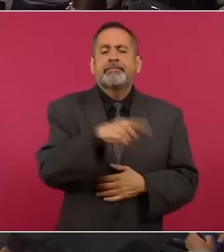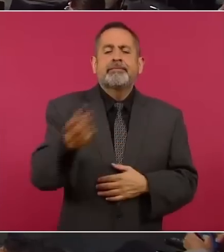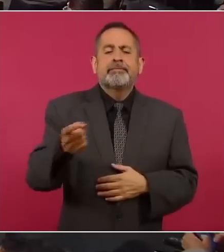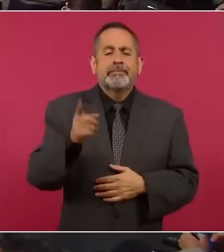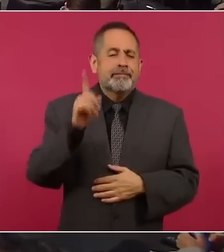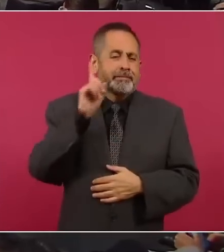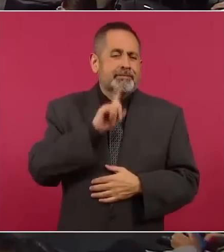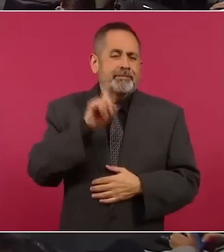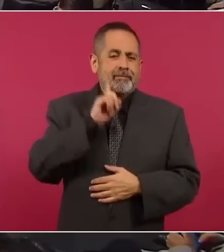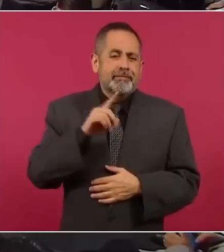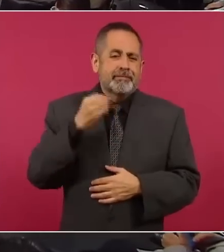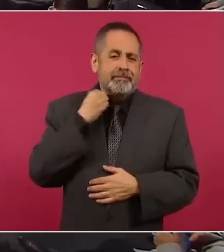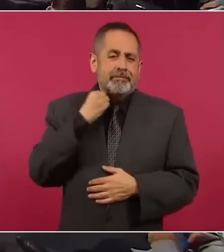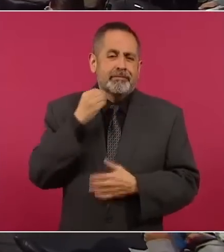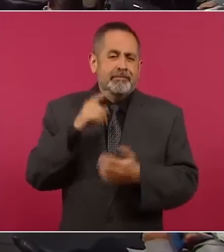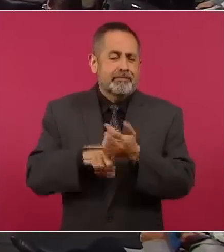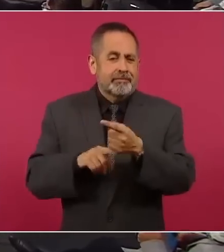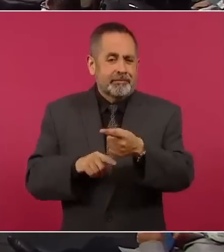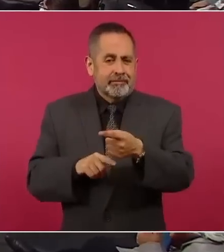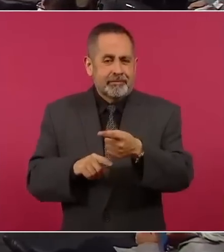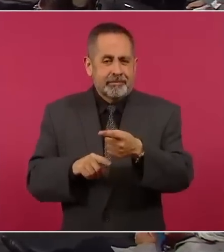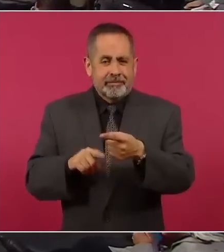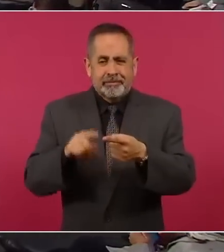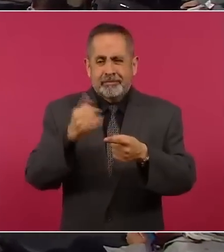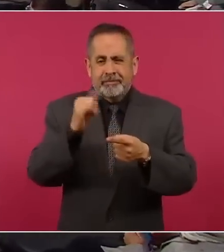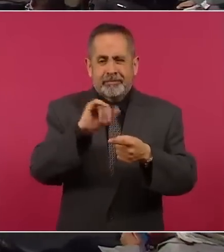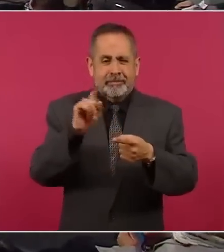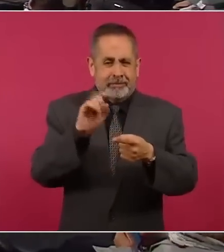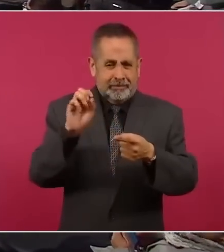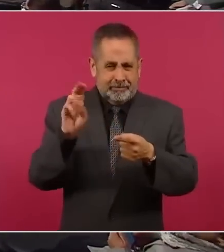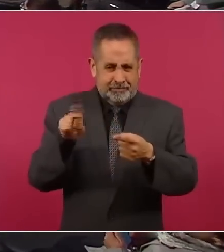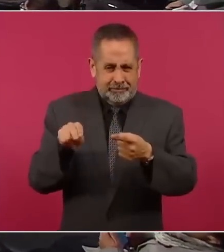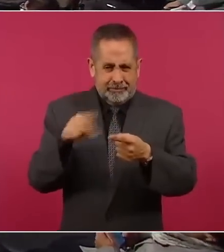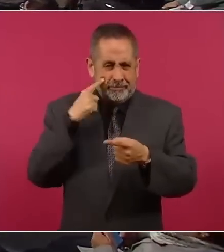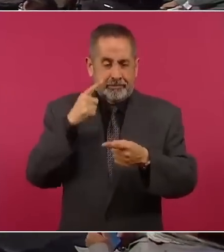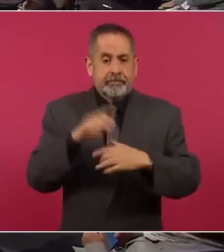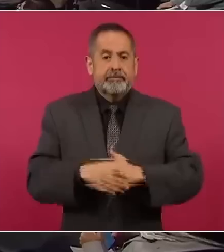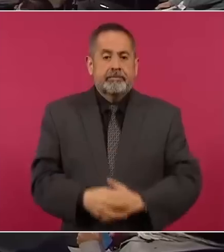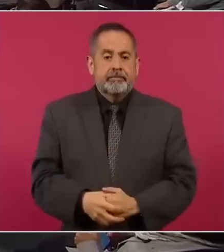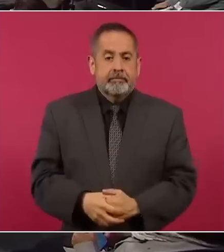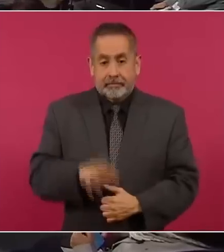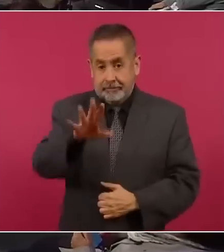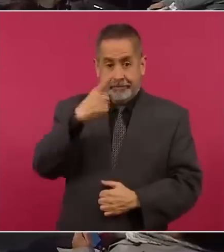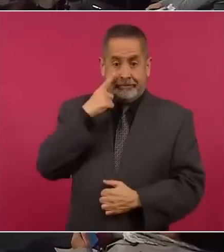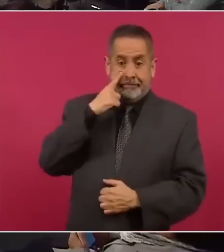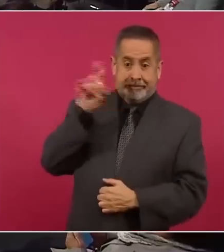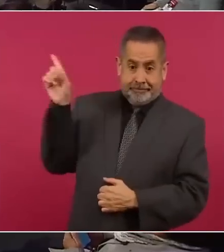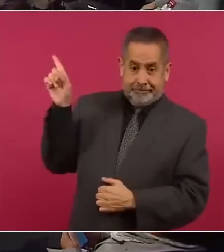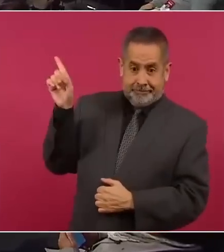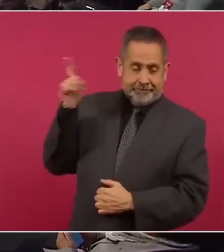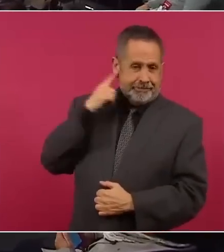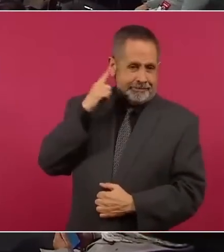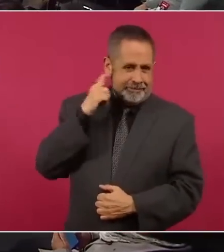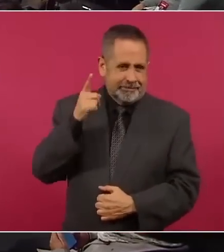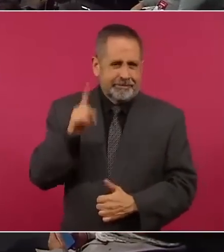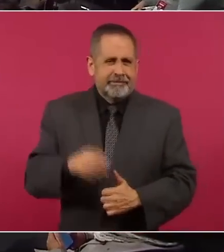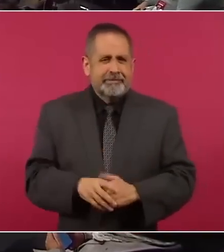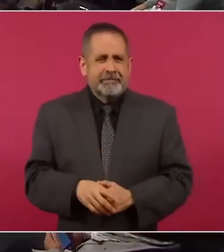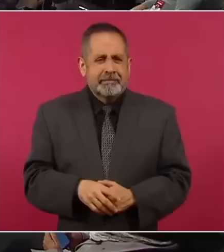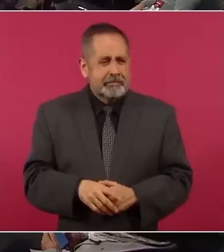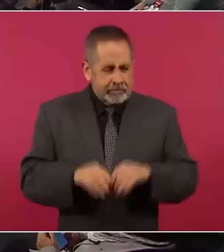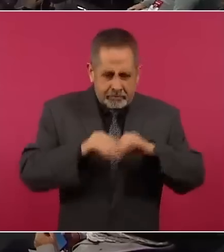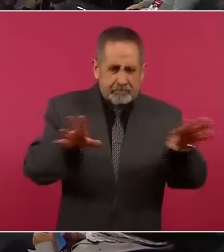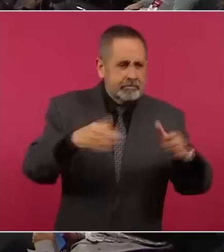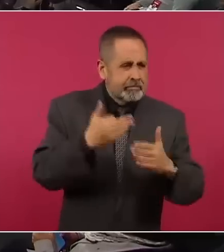la abogada Yasmín. A ver, vamos a escuchar, porque esto no se